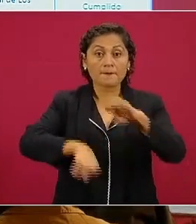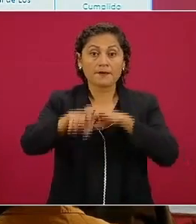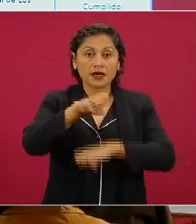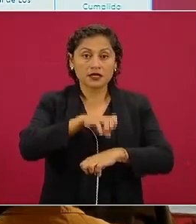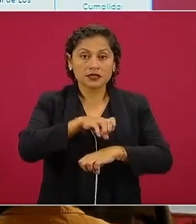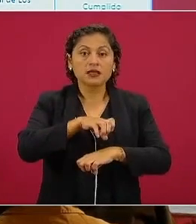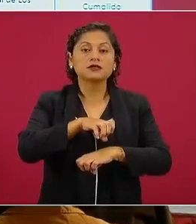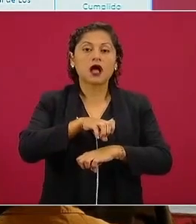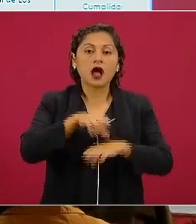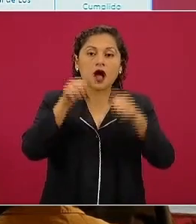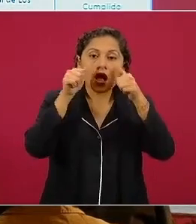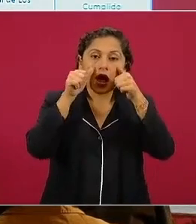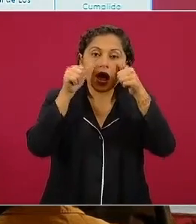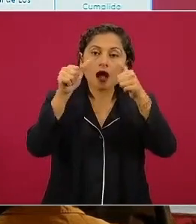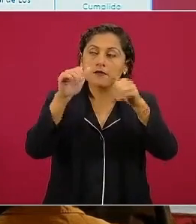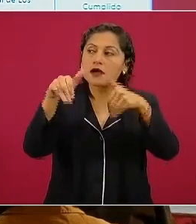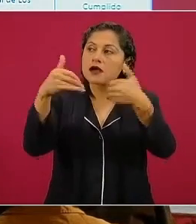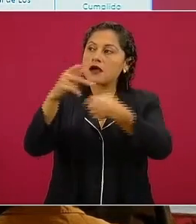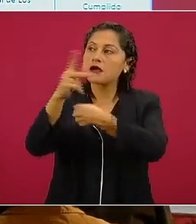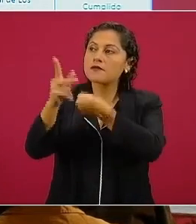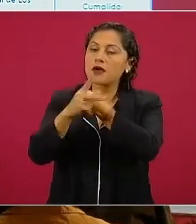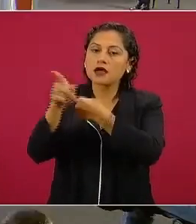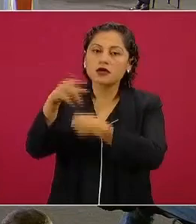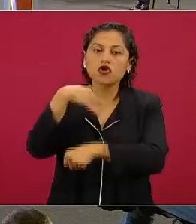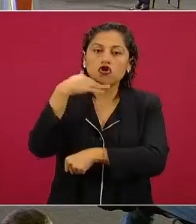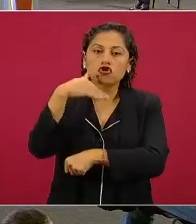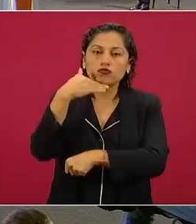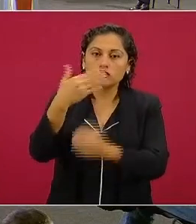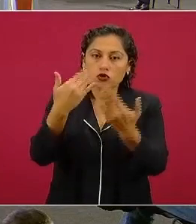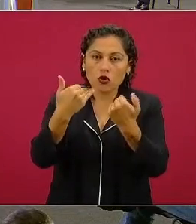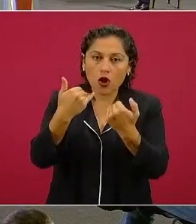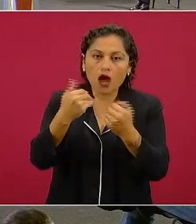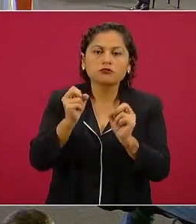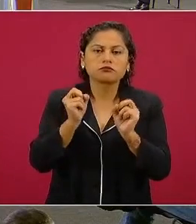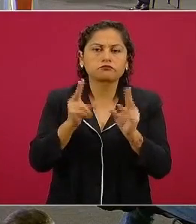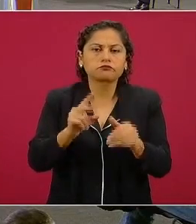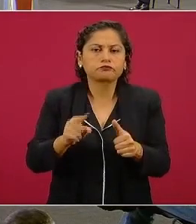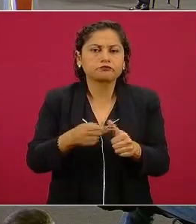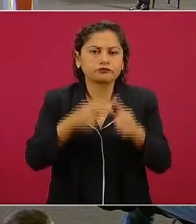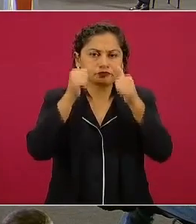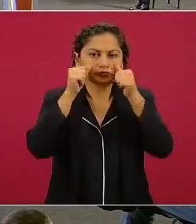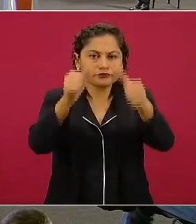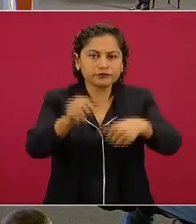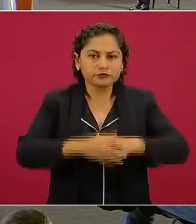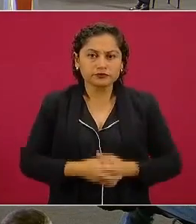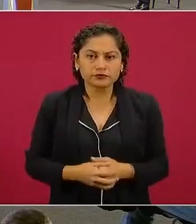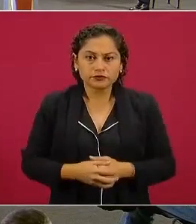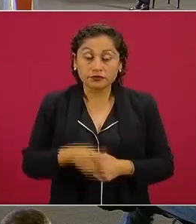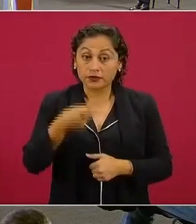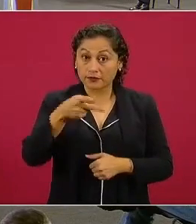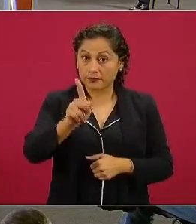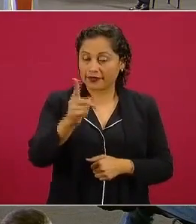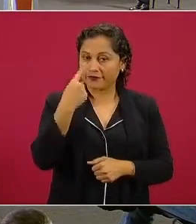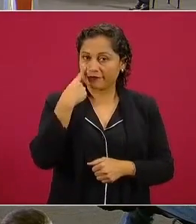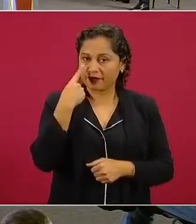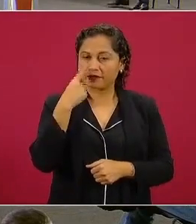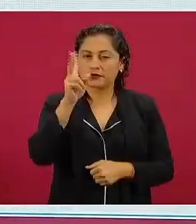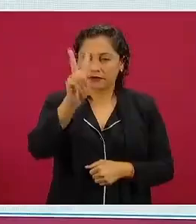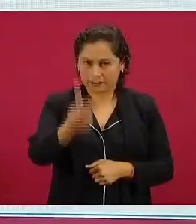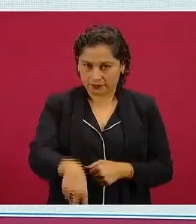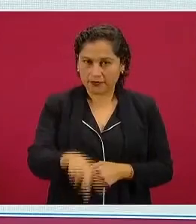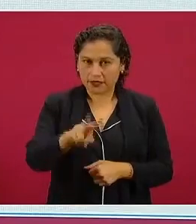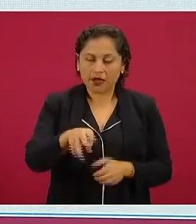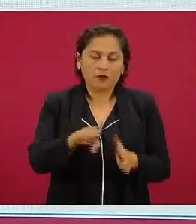porque que pasaba en el país venían sobre todo empresas